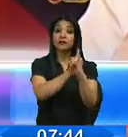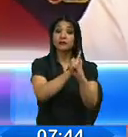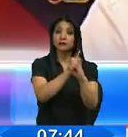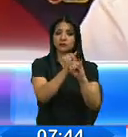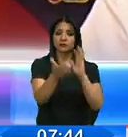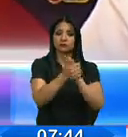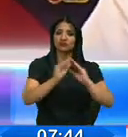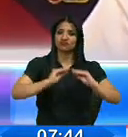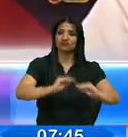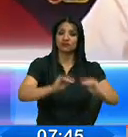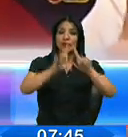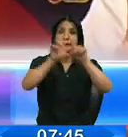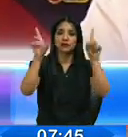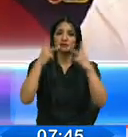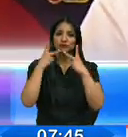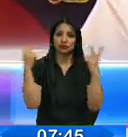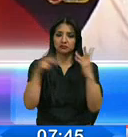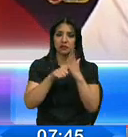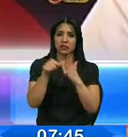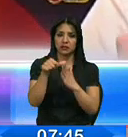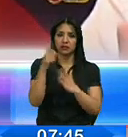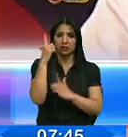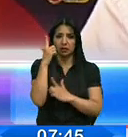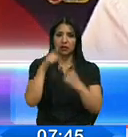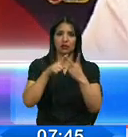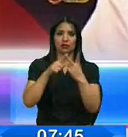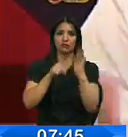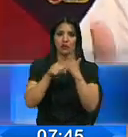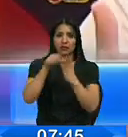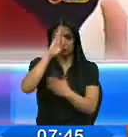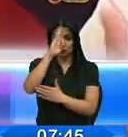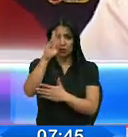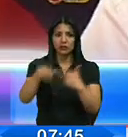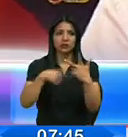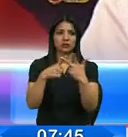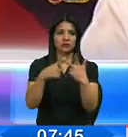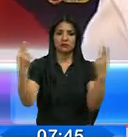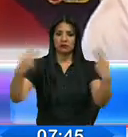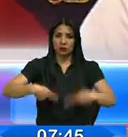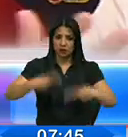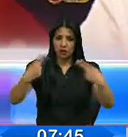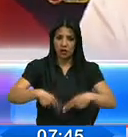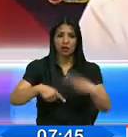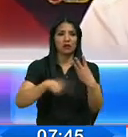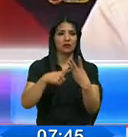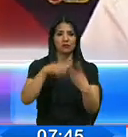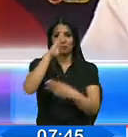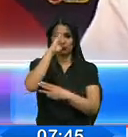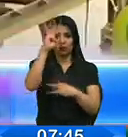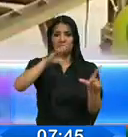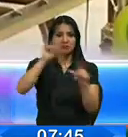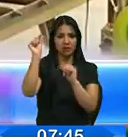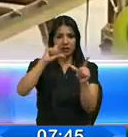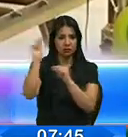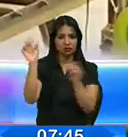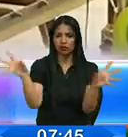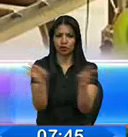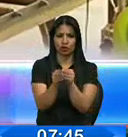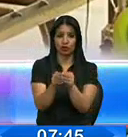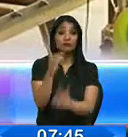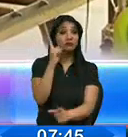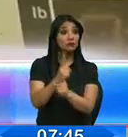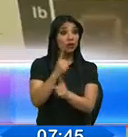públicas, a Ministerio de Defensa, a Ministerio del Interior, a aduanas, a la Policía de Migración. Para ello